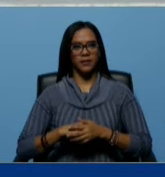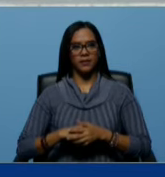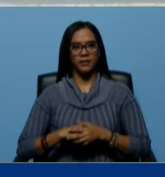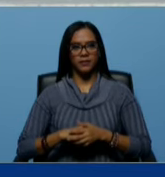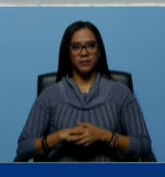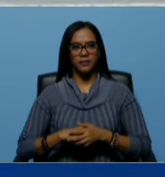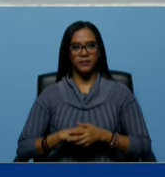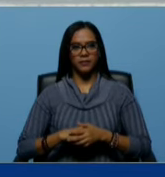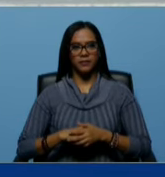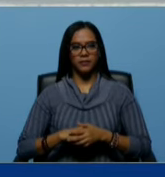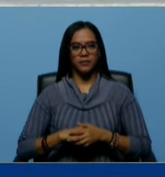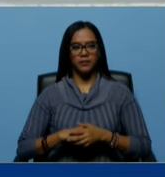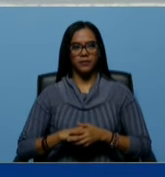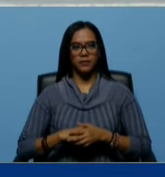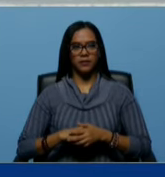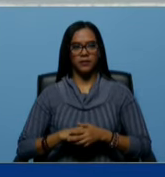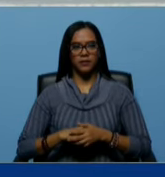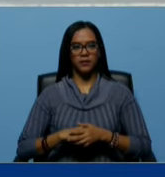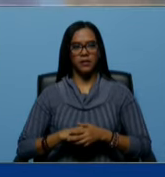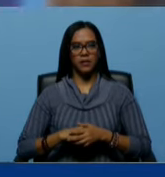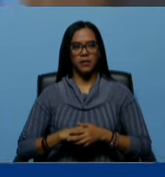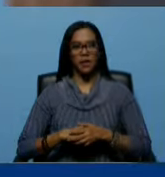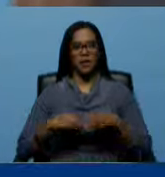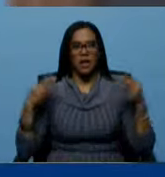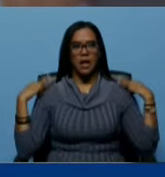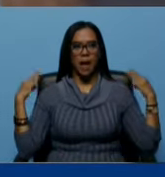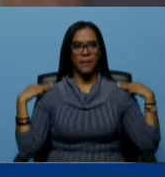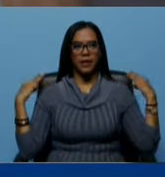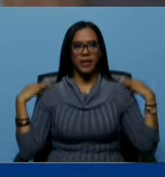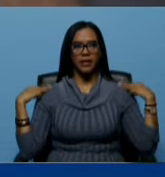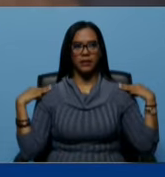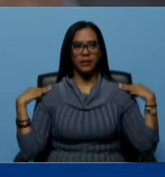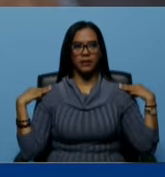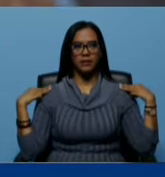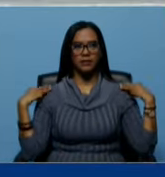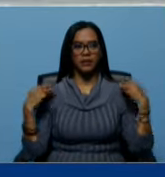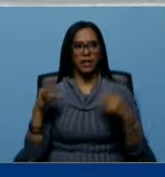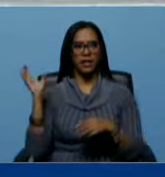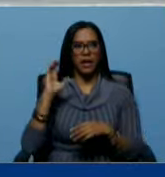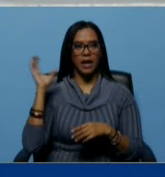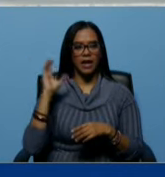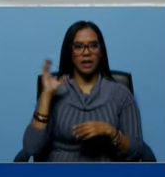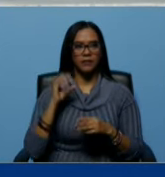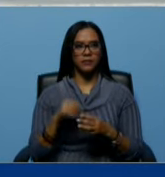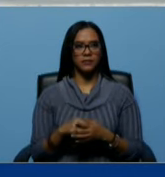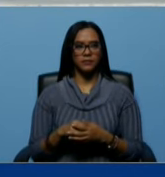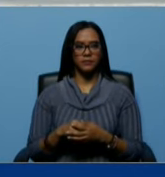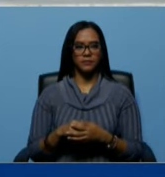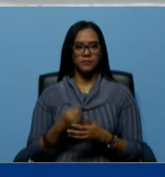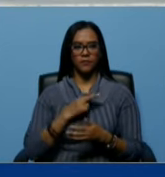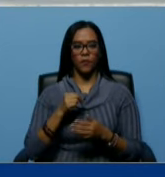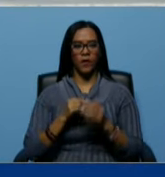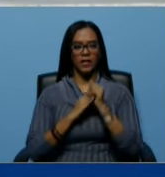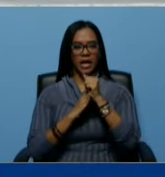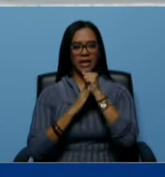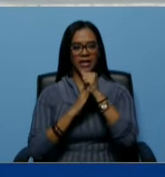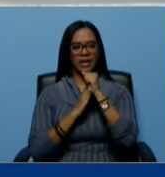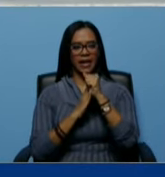y la almiranta en jefa alcaldesa de Caracas nuestra lideresa